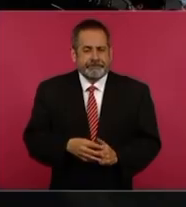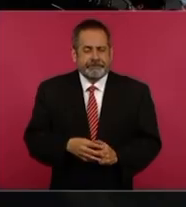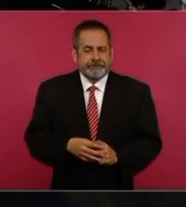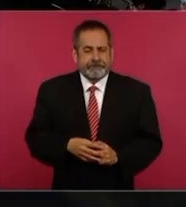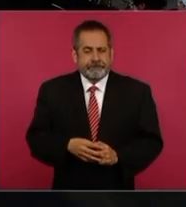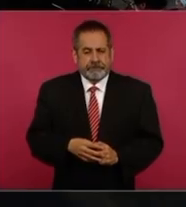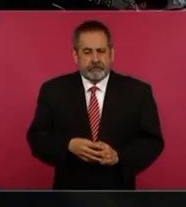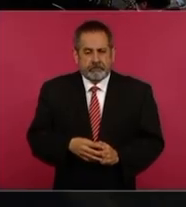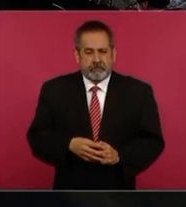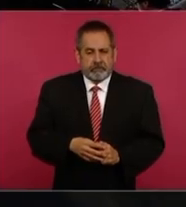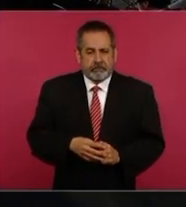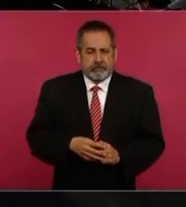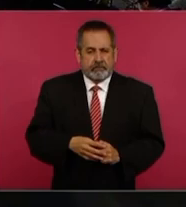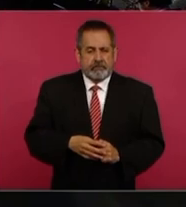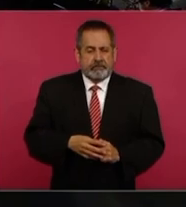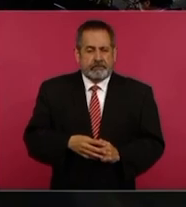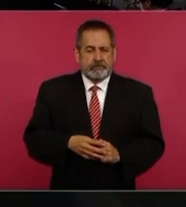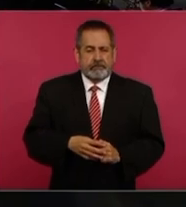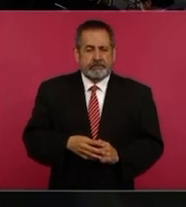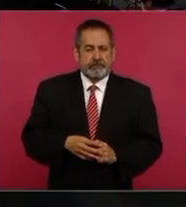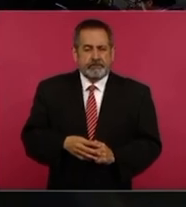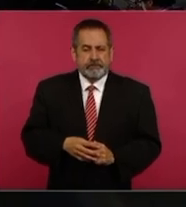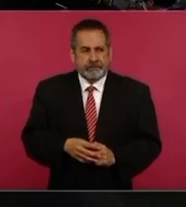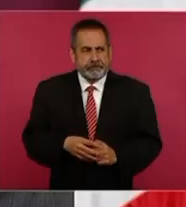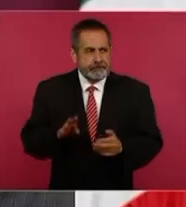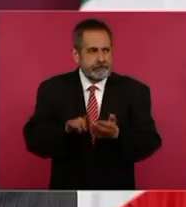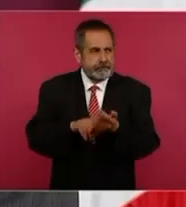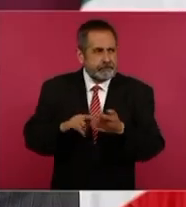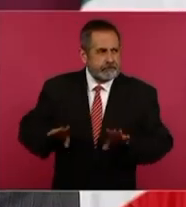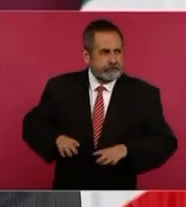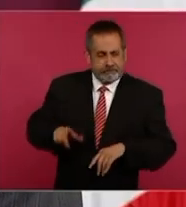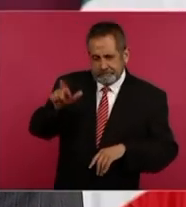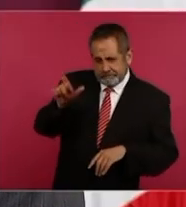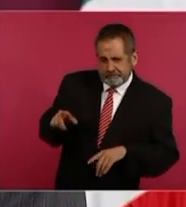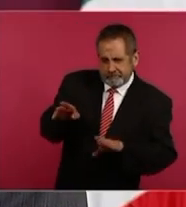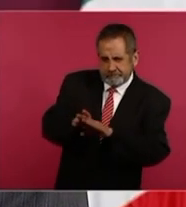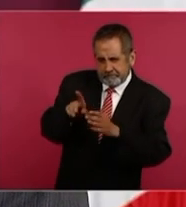la actitud, el proceder